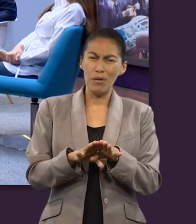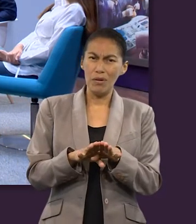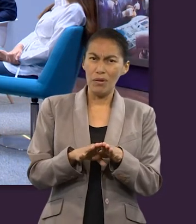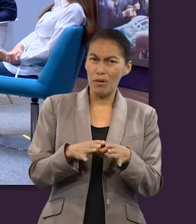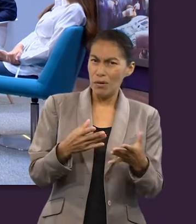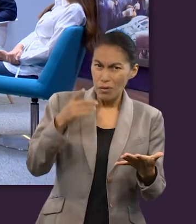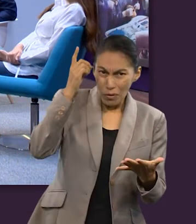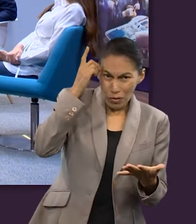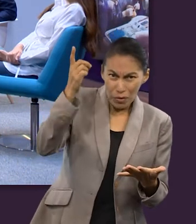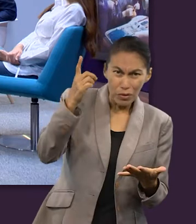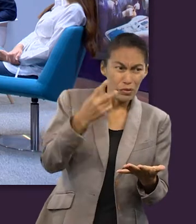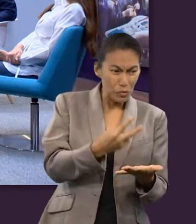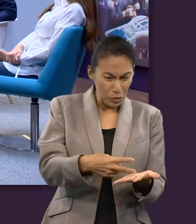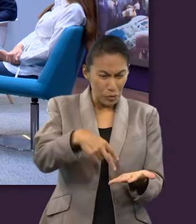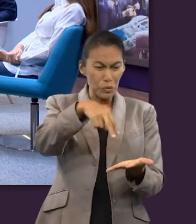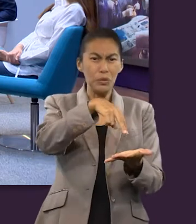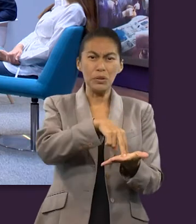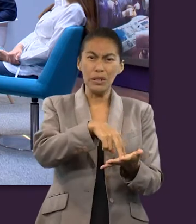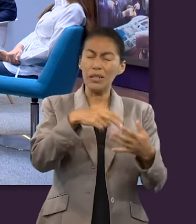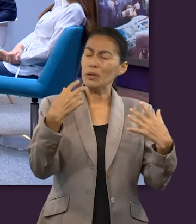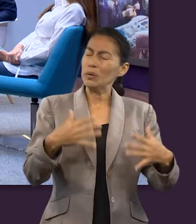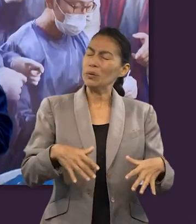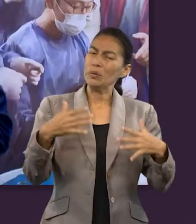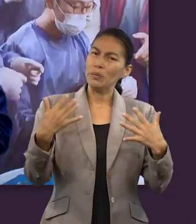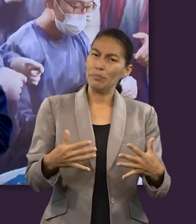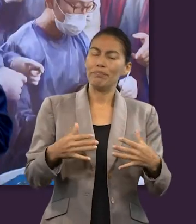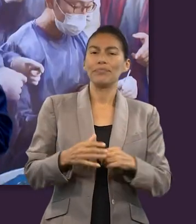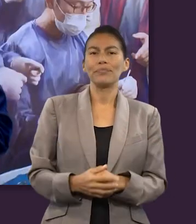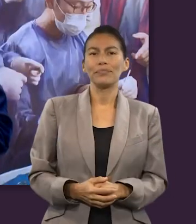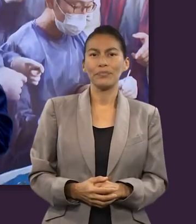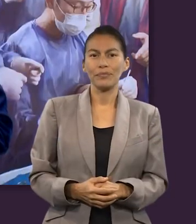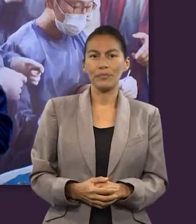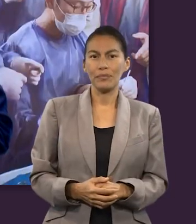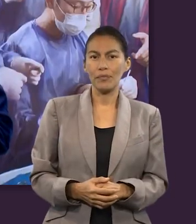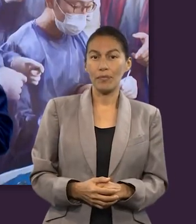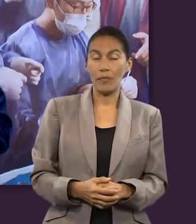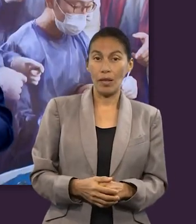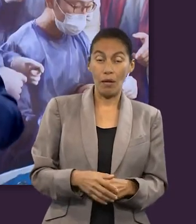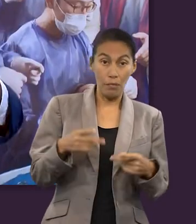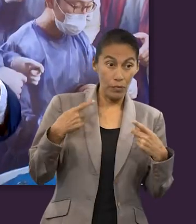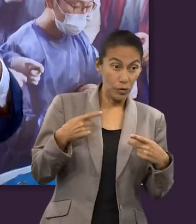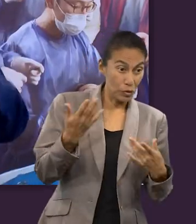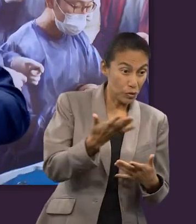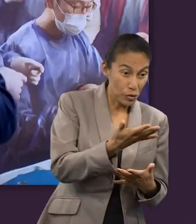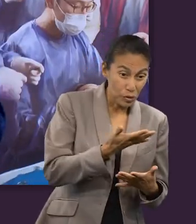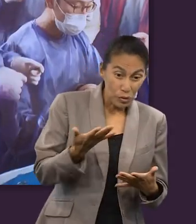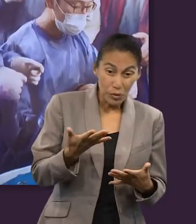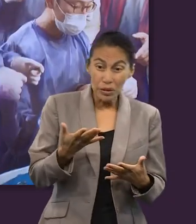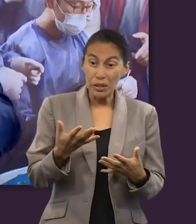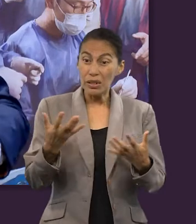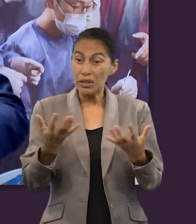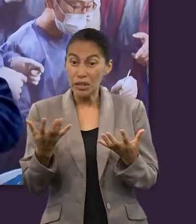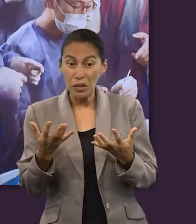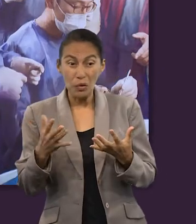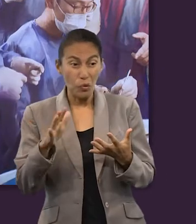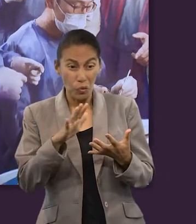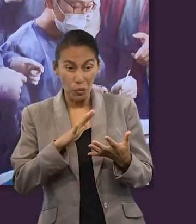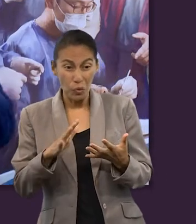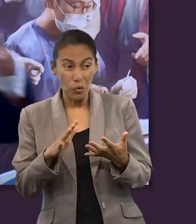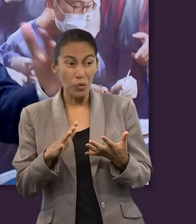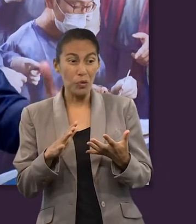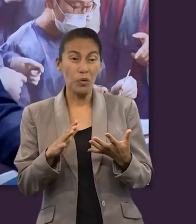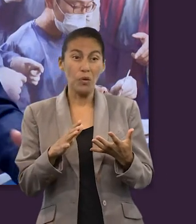del verdadero poder de la resurrección de Jesús. En otras palabras, a pesar de que los seres humanos hicieron